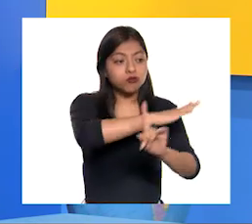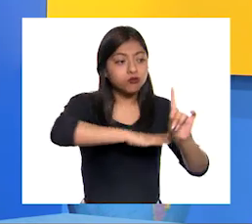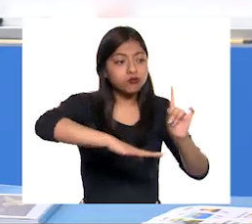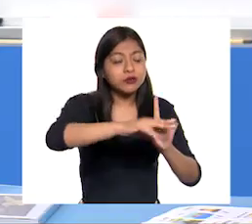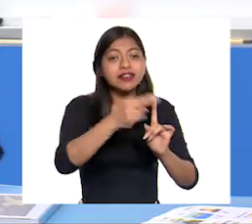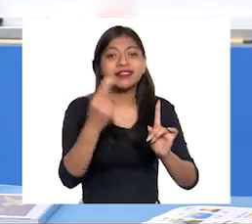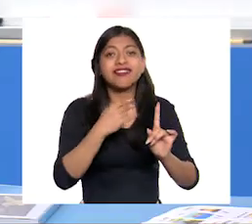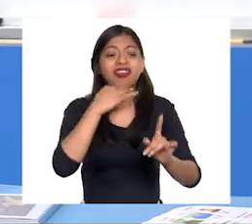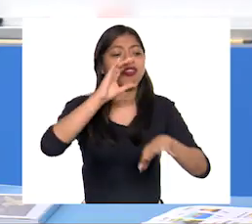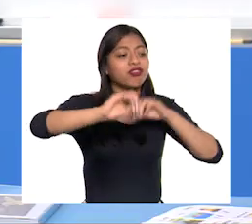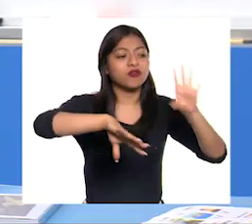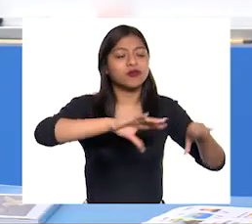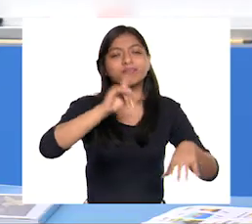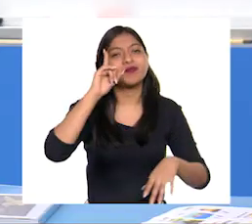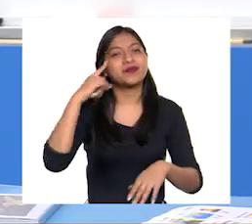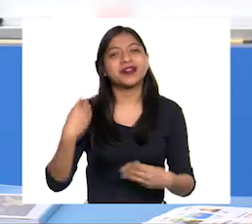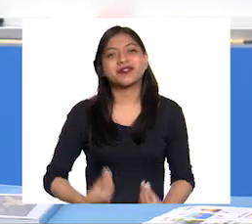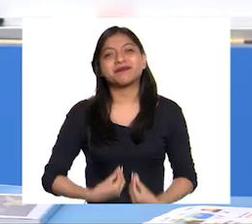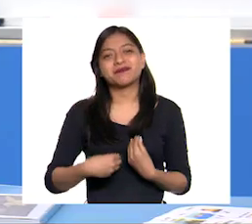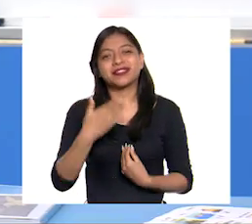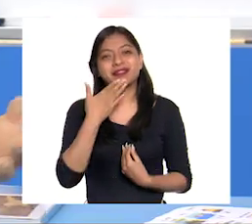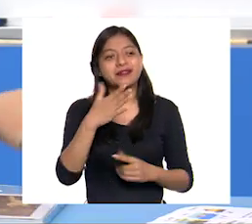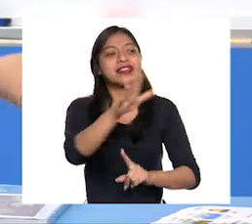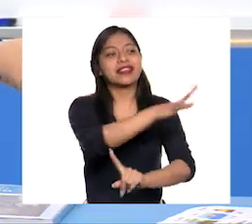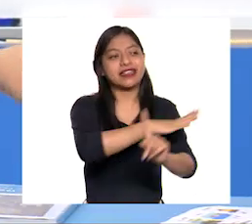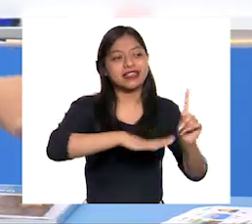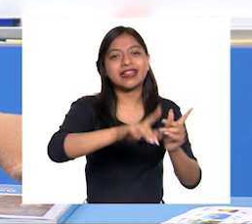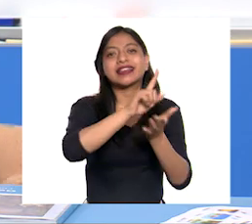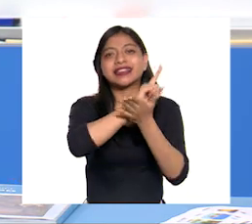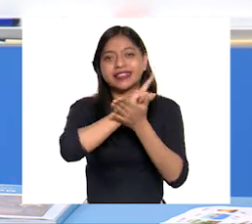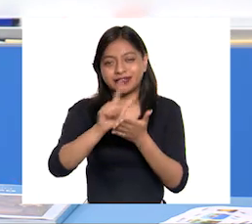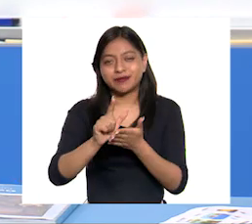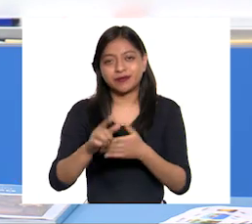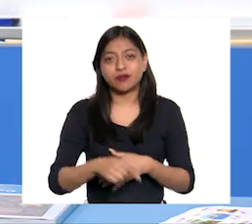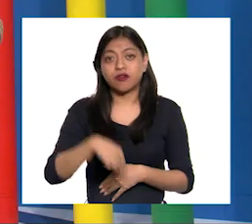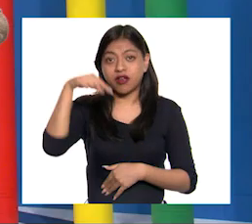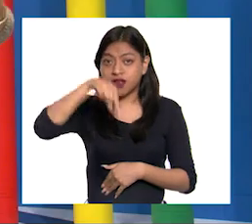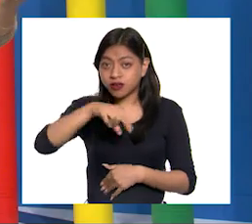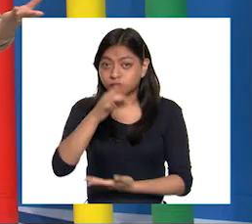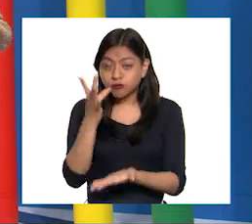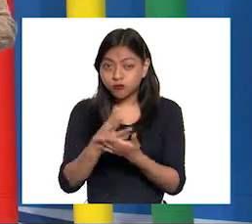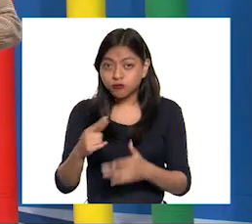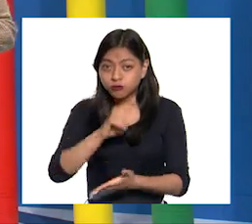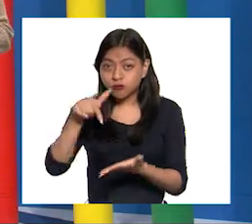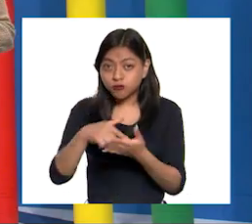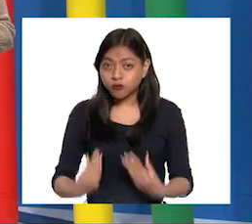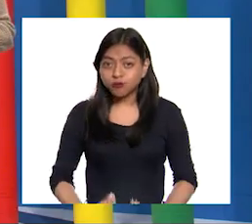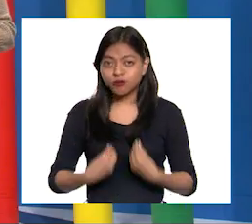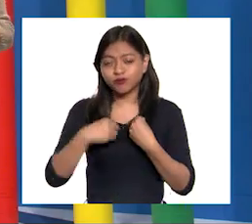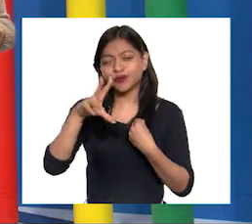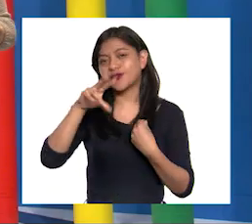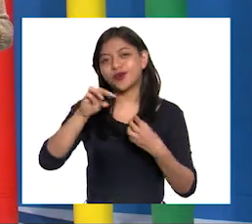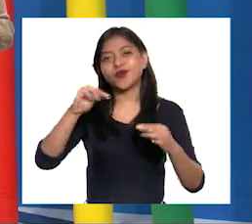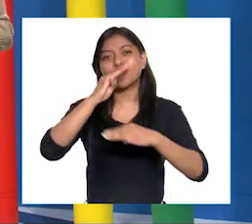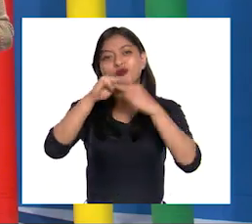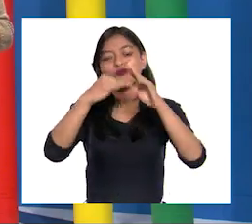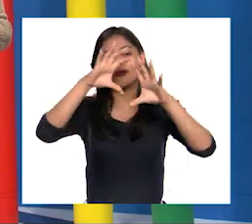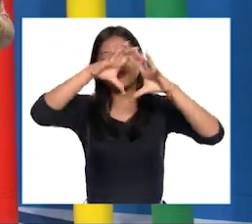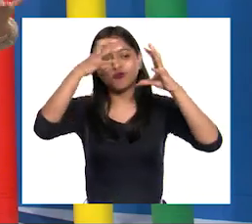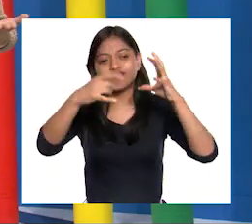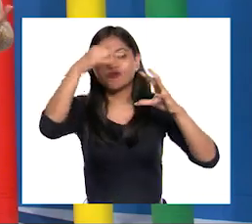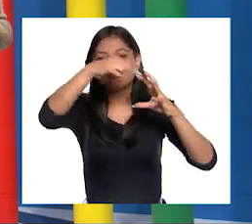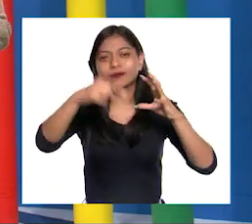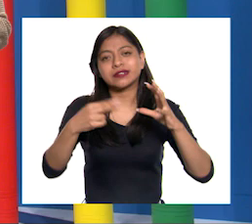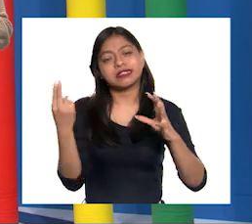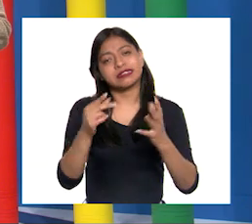Yo diría que para la vida en la tierra entera Muy bien, pues ambas tienen razón Por eso hoy